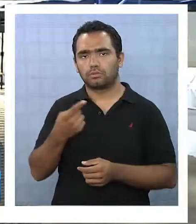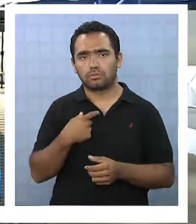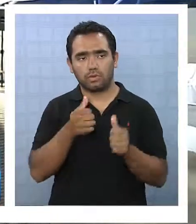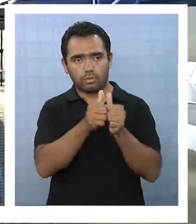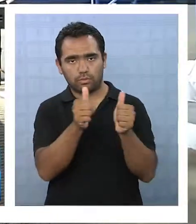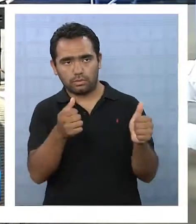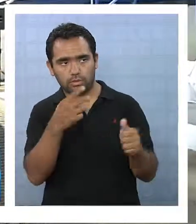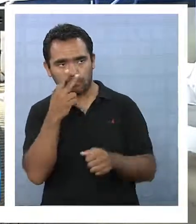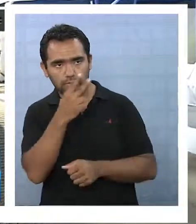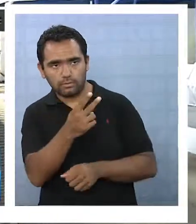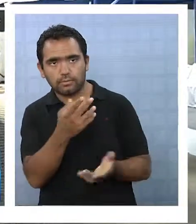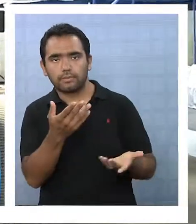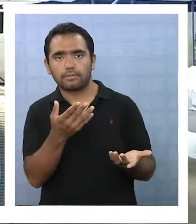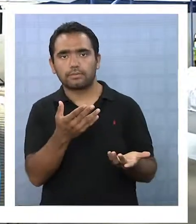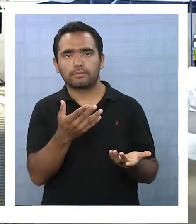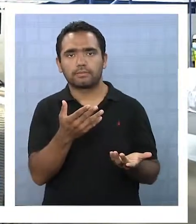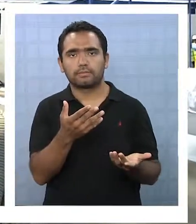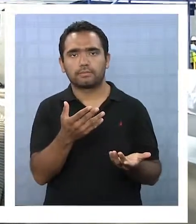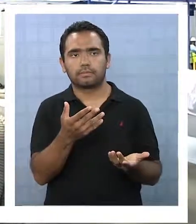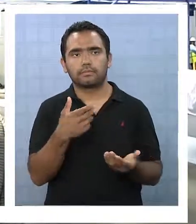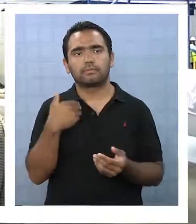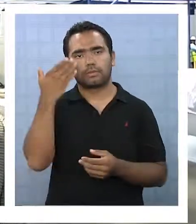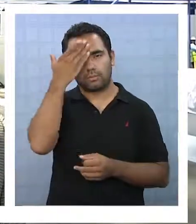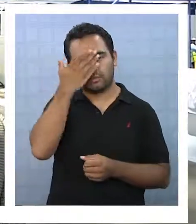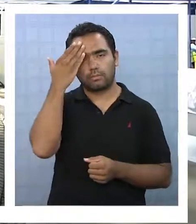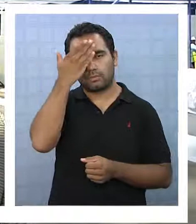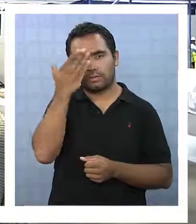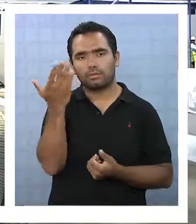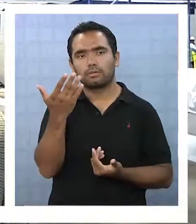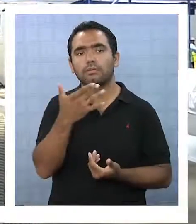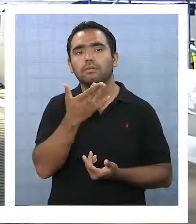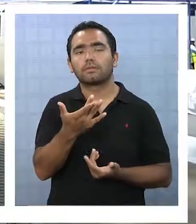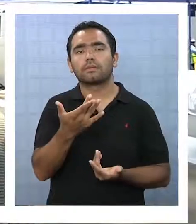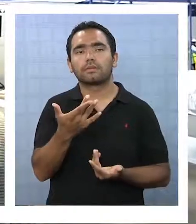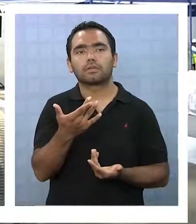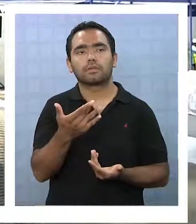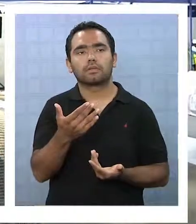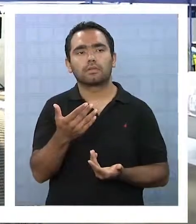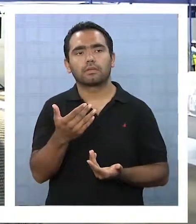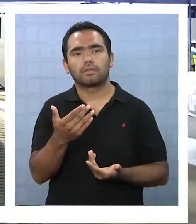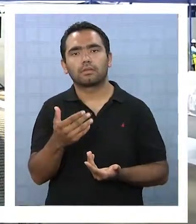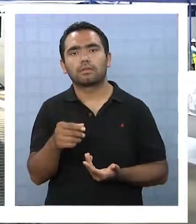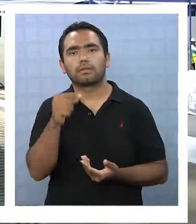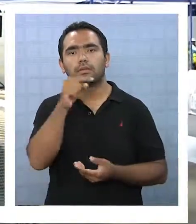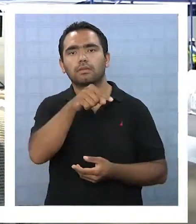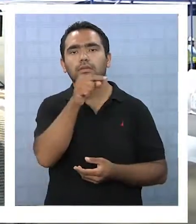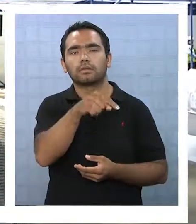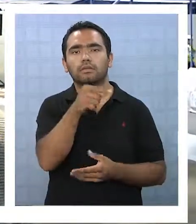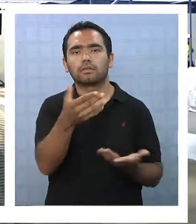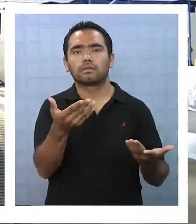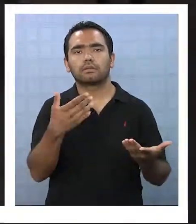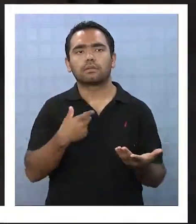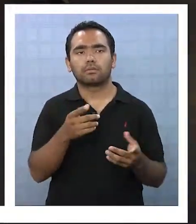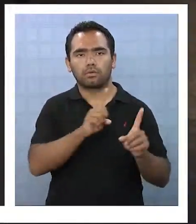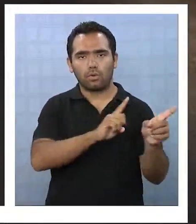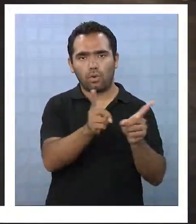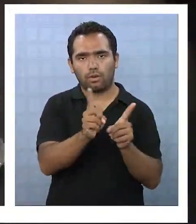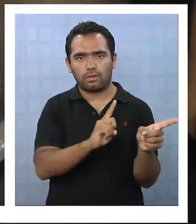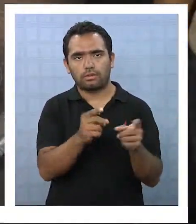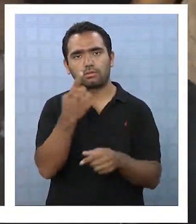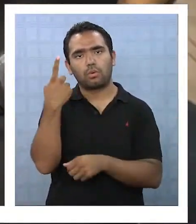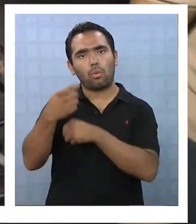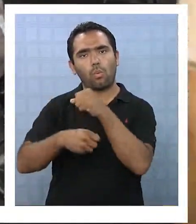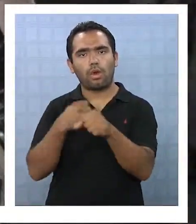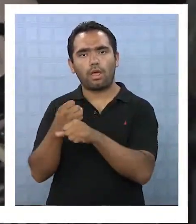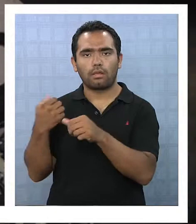locales, nosotros de ciudad, nos preocupa mucho. Que recién a un año estén recién saliendo coordinaciones y se nos